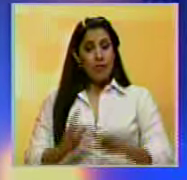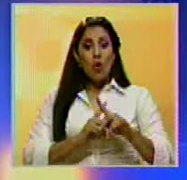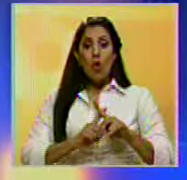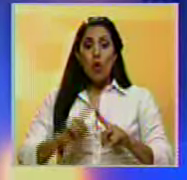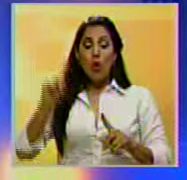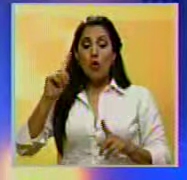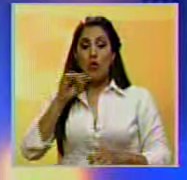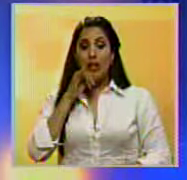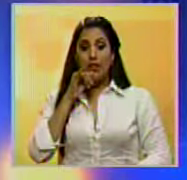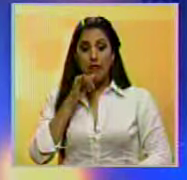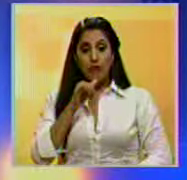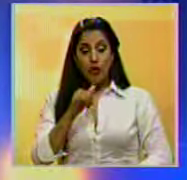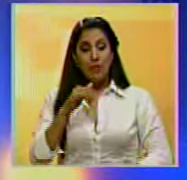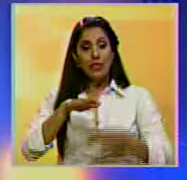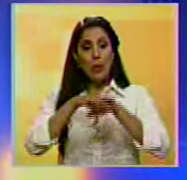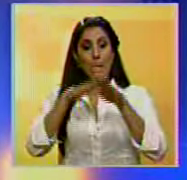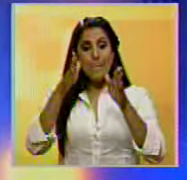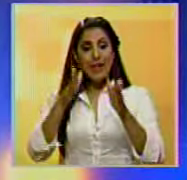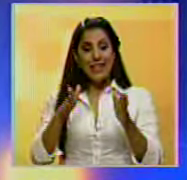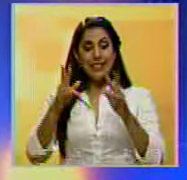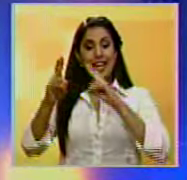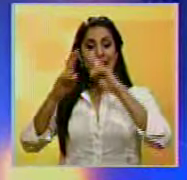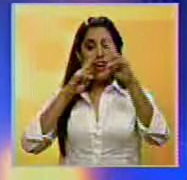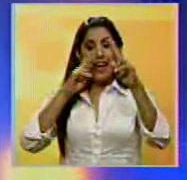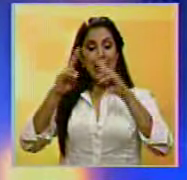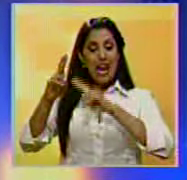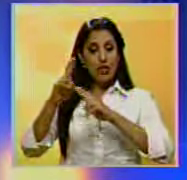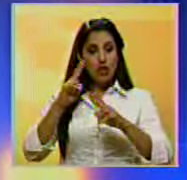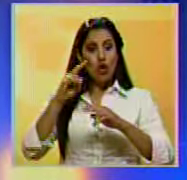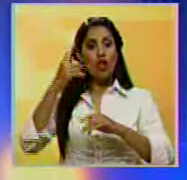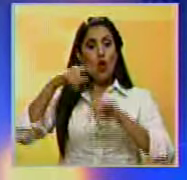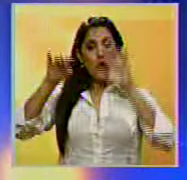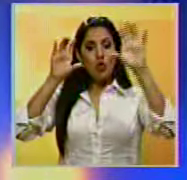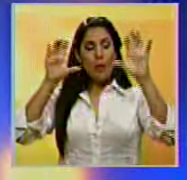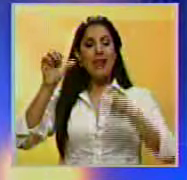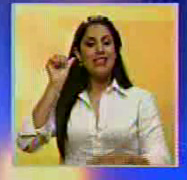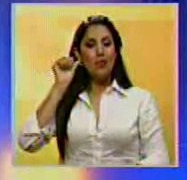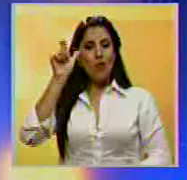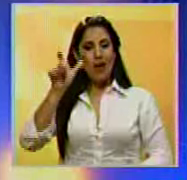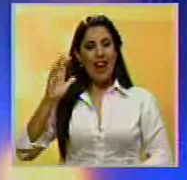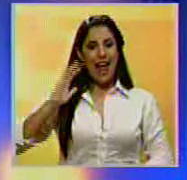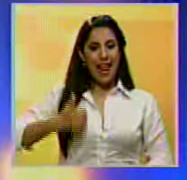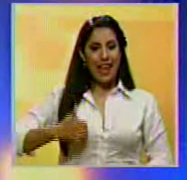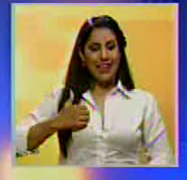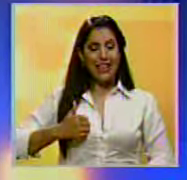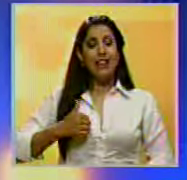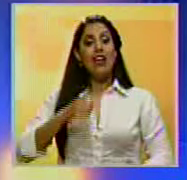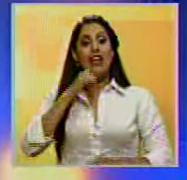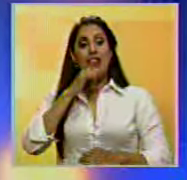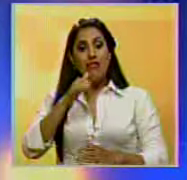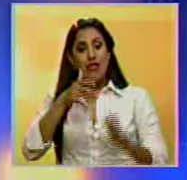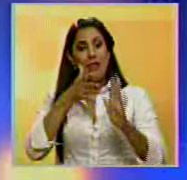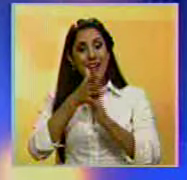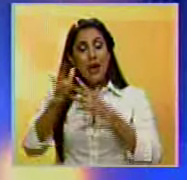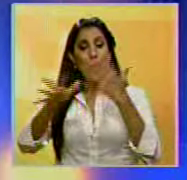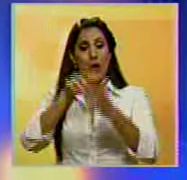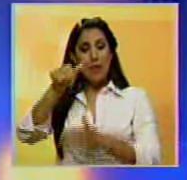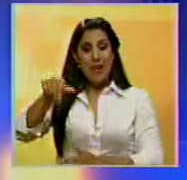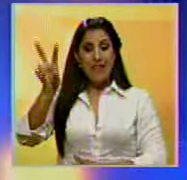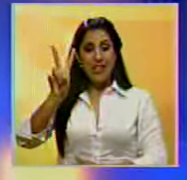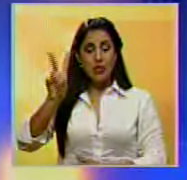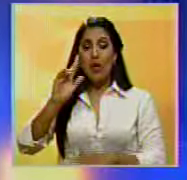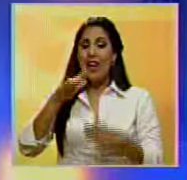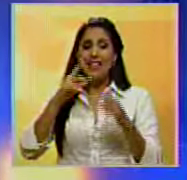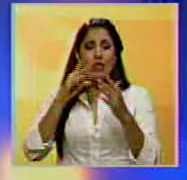Y entre otras informaciones, la ministra de Relaciones Exteriores de Argentina, Susana Malcorra, aseguró que la salida a los problemas que vive Venezuela